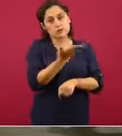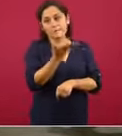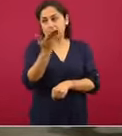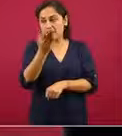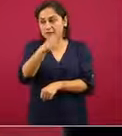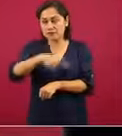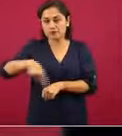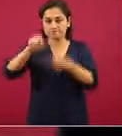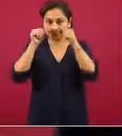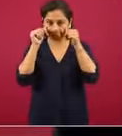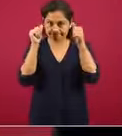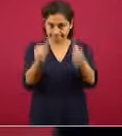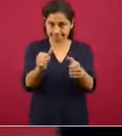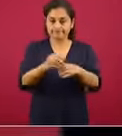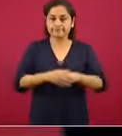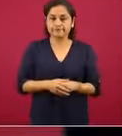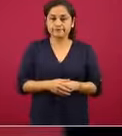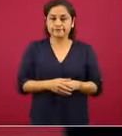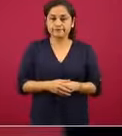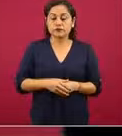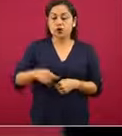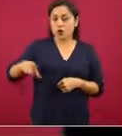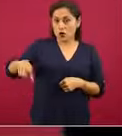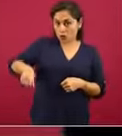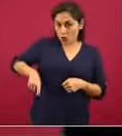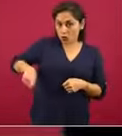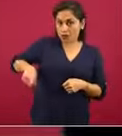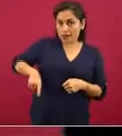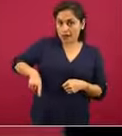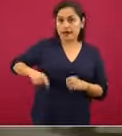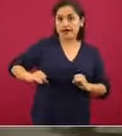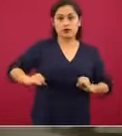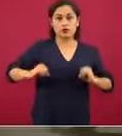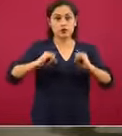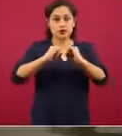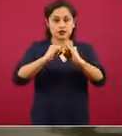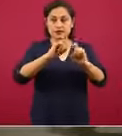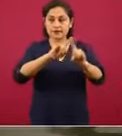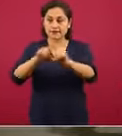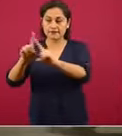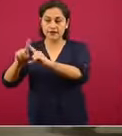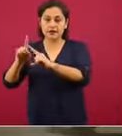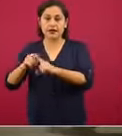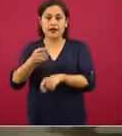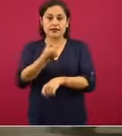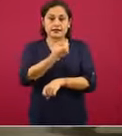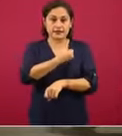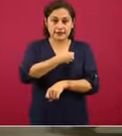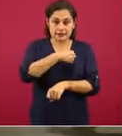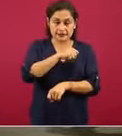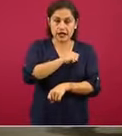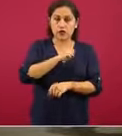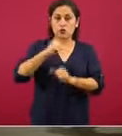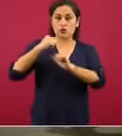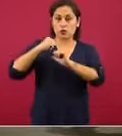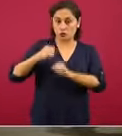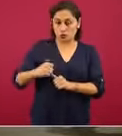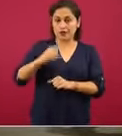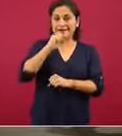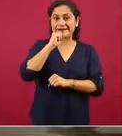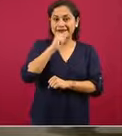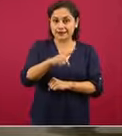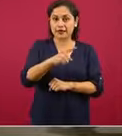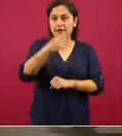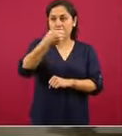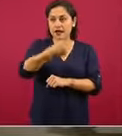población general. El Estado, el gobierno, cada una de las entidades, cada una de las autoridades sanitarias de cada una de entidades está haciendo un esfuerzo muy